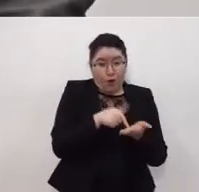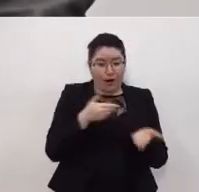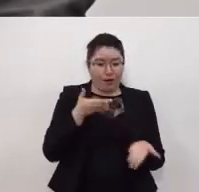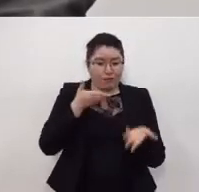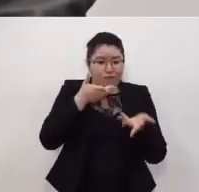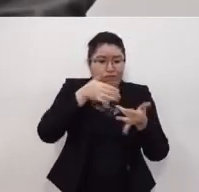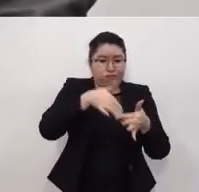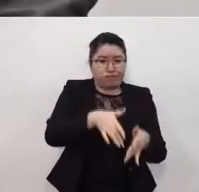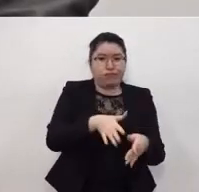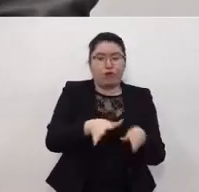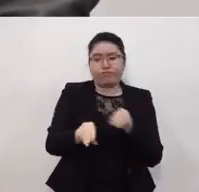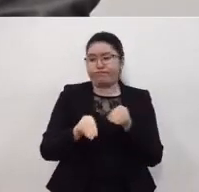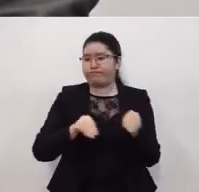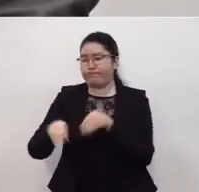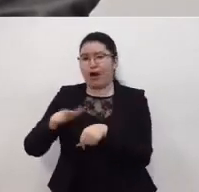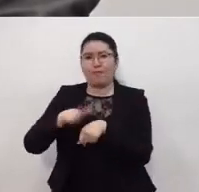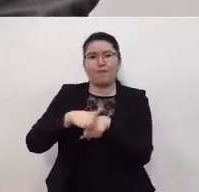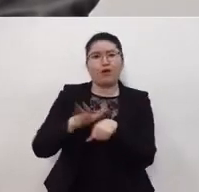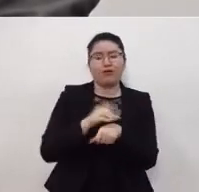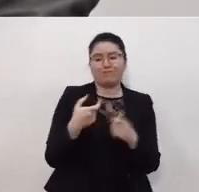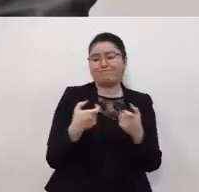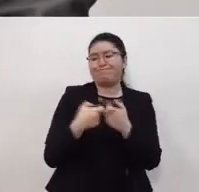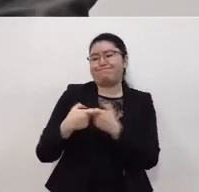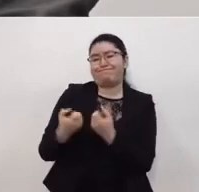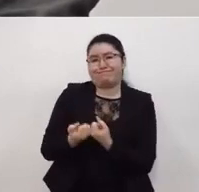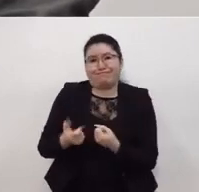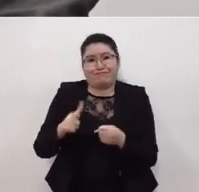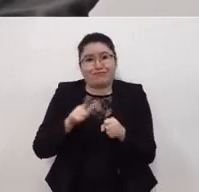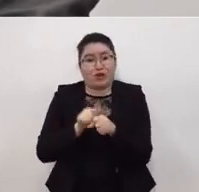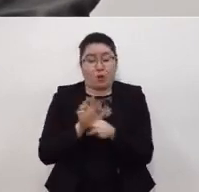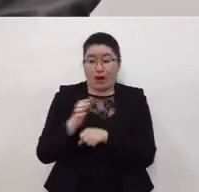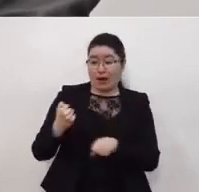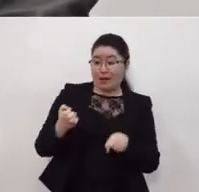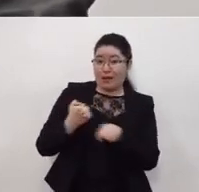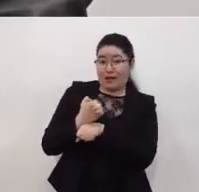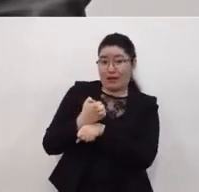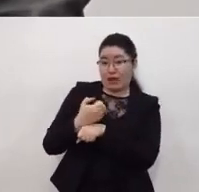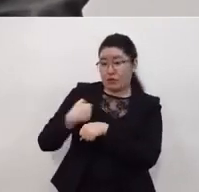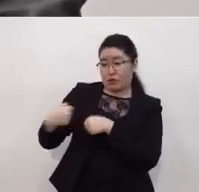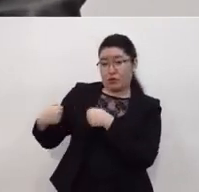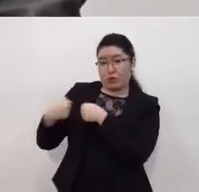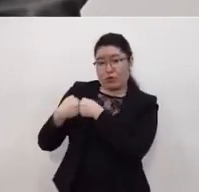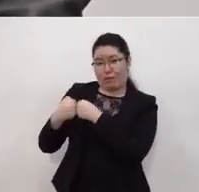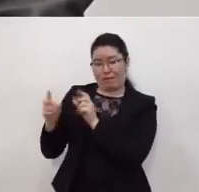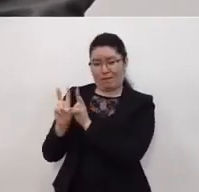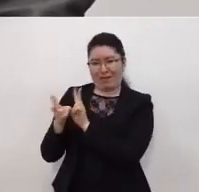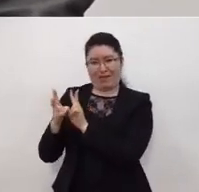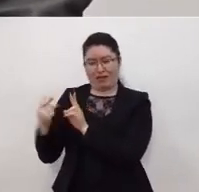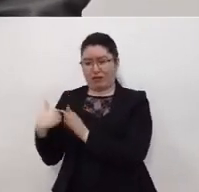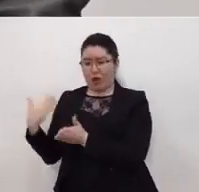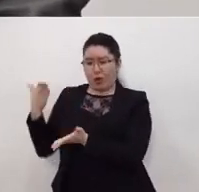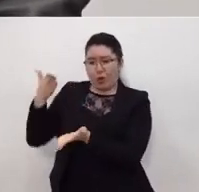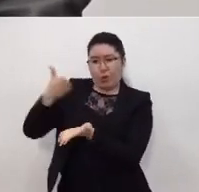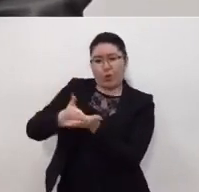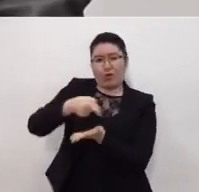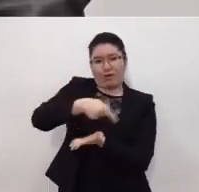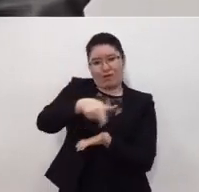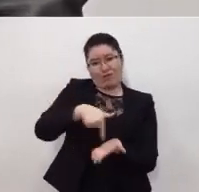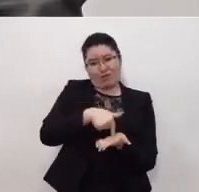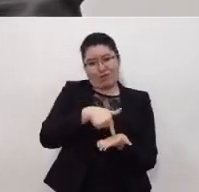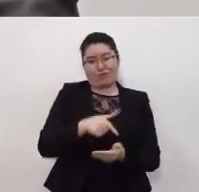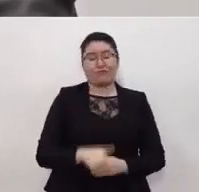social con la mayor movilidad desde otros estados, en particular los estados vecinos de la